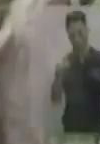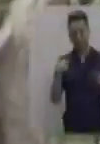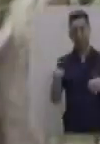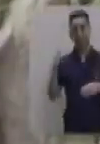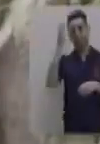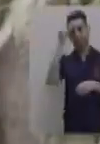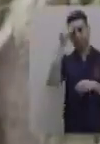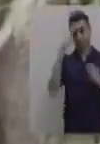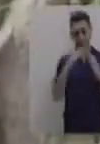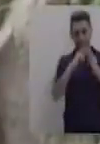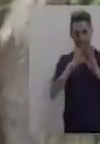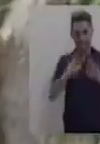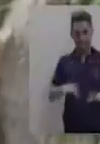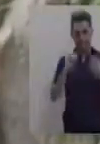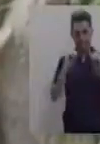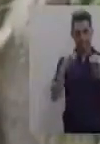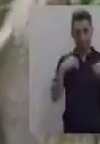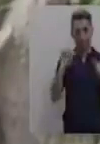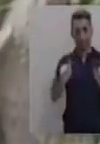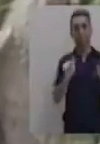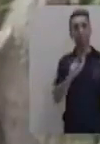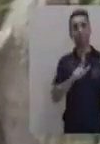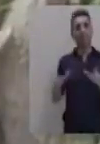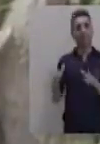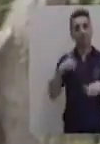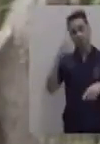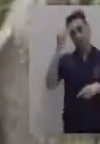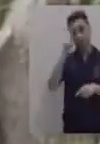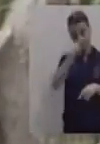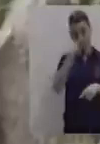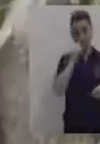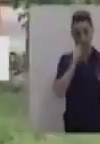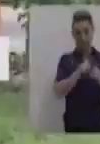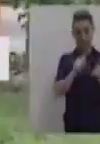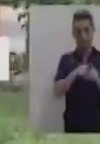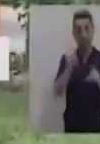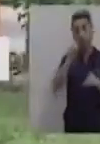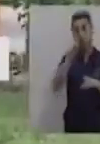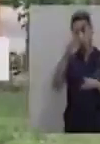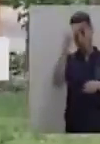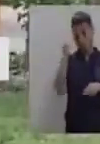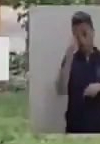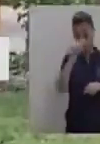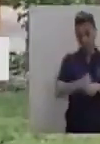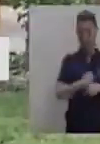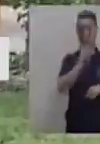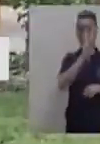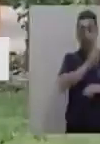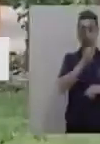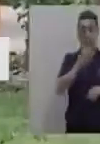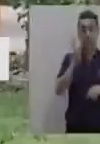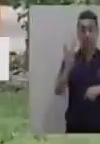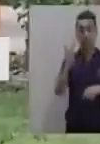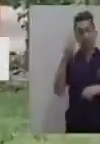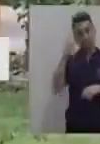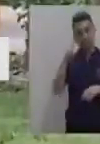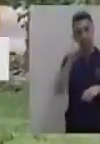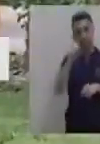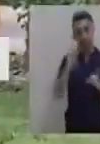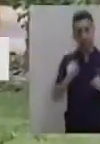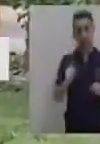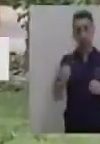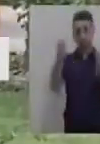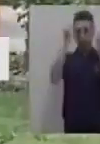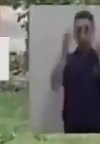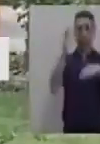Bienvenidos a Aprendo en Casa. Yo ya soy listo para aprender, espero que ustedes también. Y no te olvides de ingresar a nuestro portal de internet para